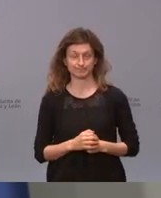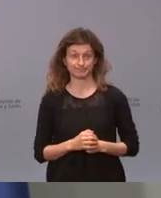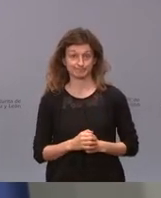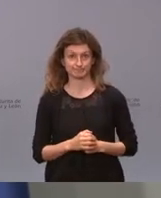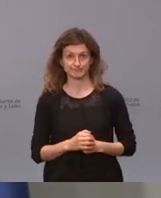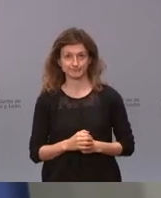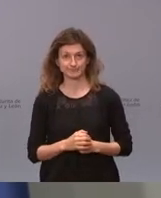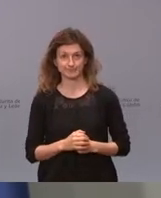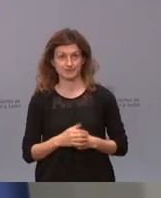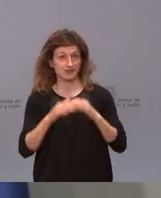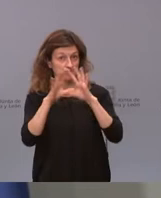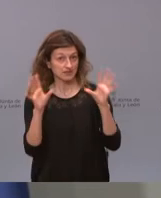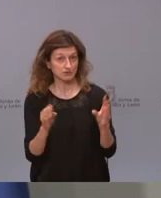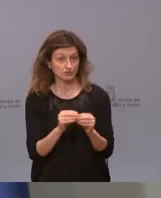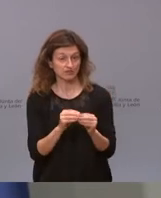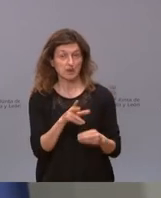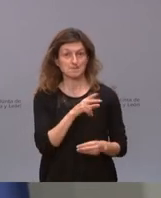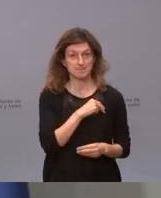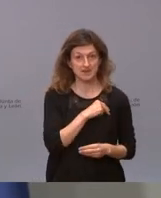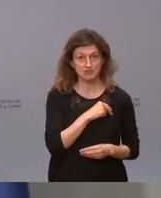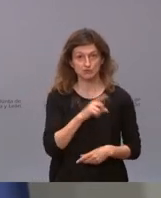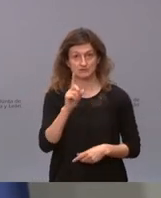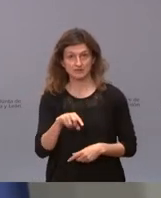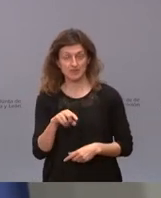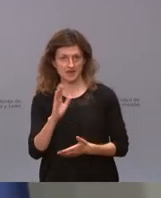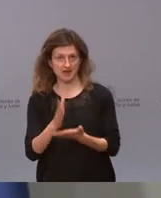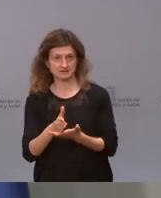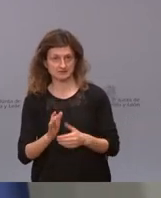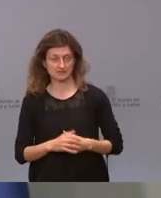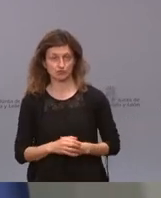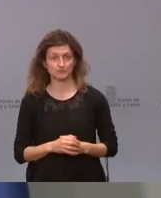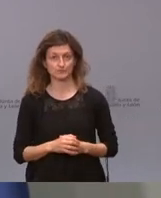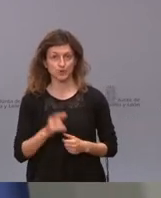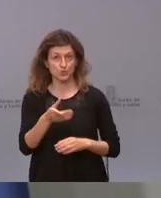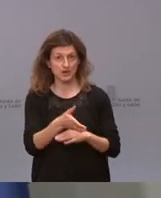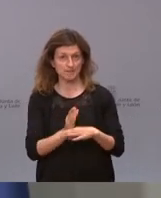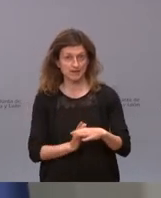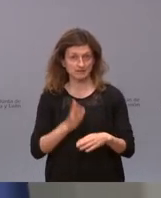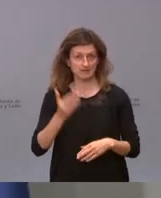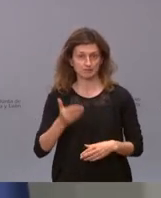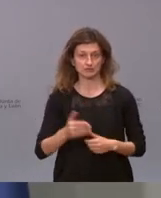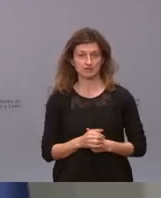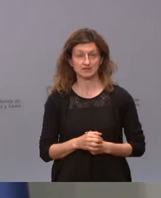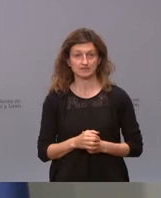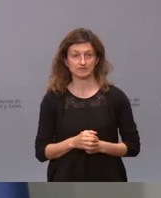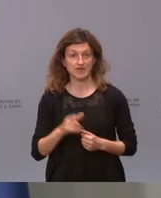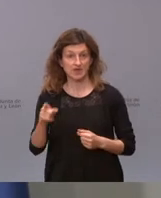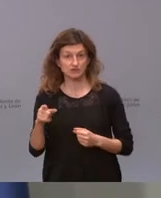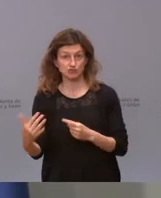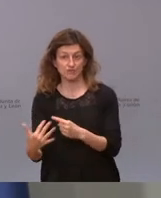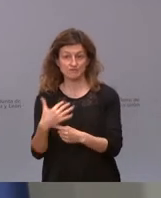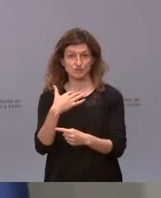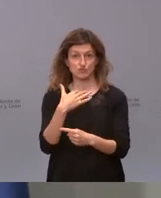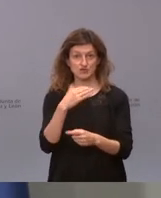Por tanto, hay premios y castigos. Pero es verdad que hay una parte que es importante. ¿Esto influye o no en nuestra toma de